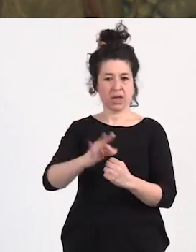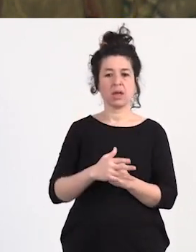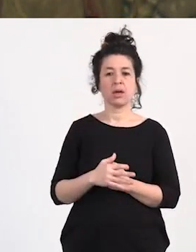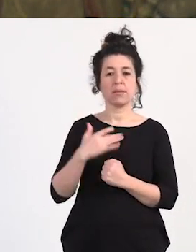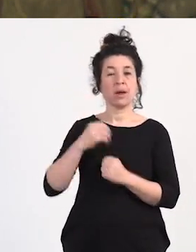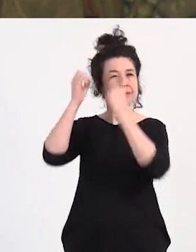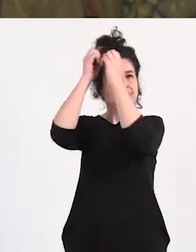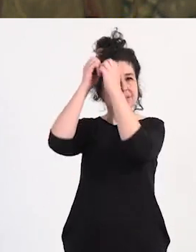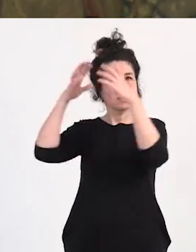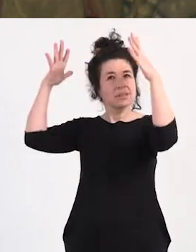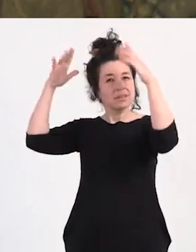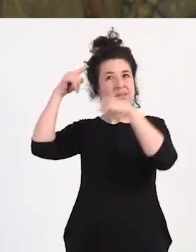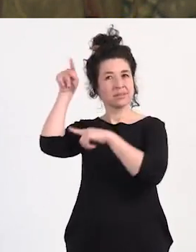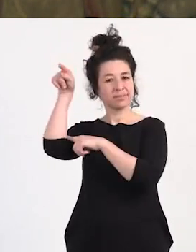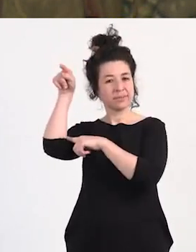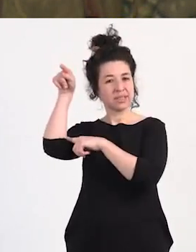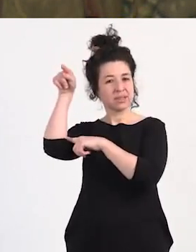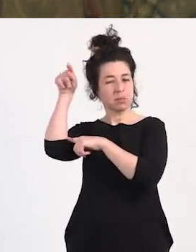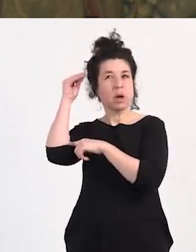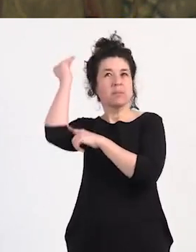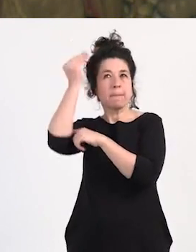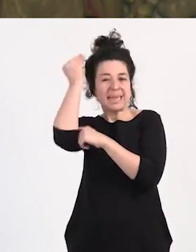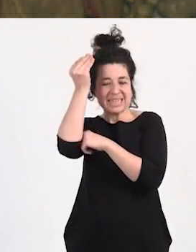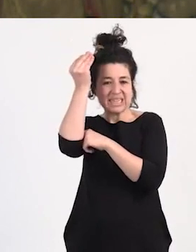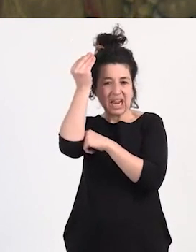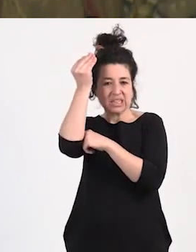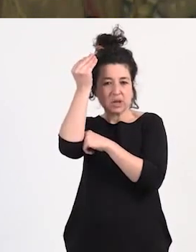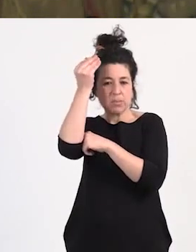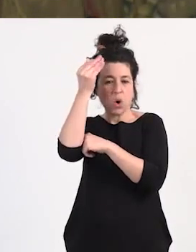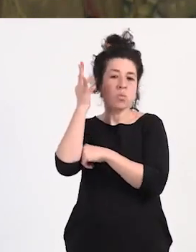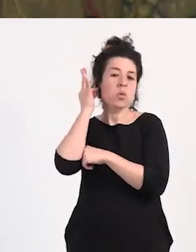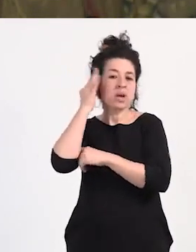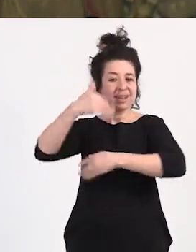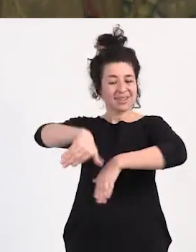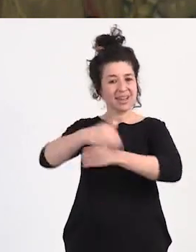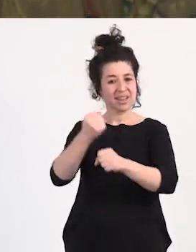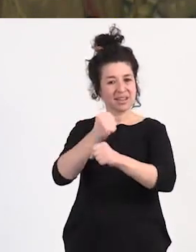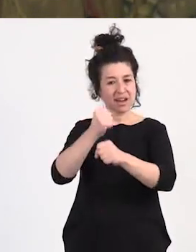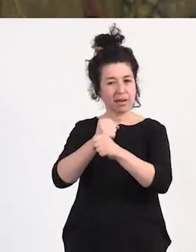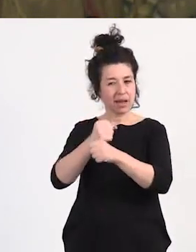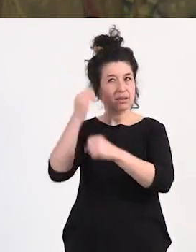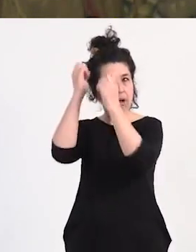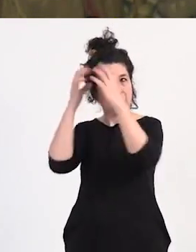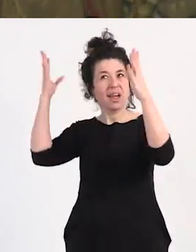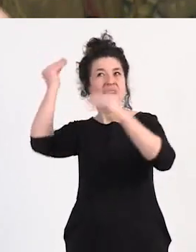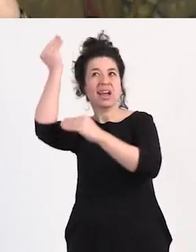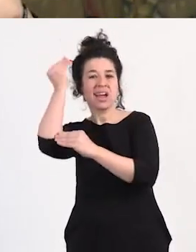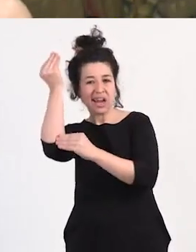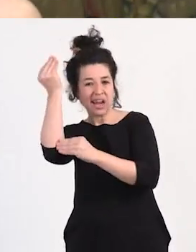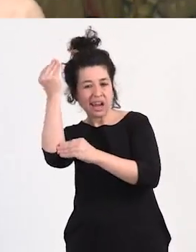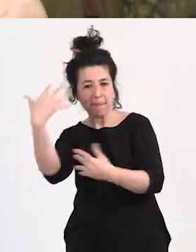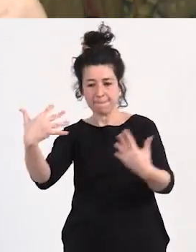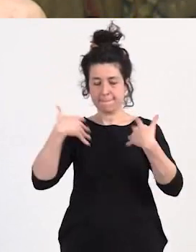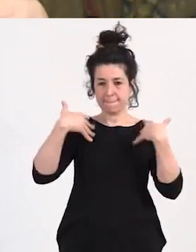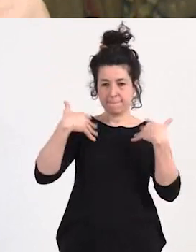sobre las mujeres que trabajan en la calle de victimización y yo en todo yo lo que